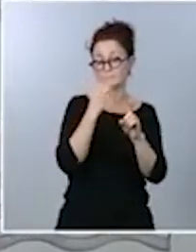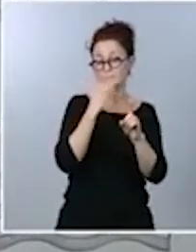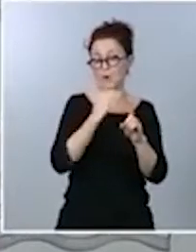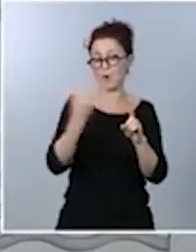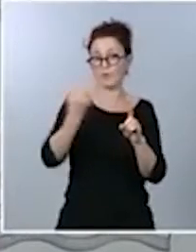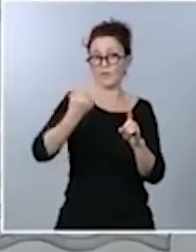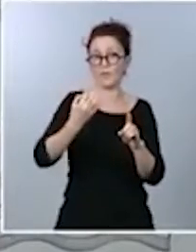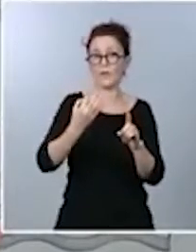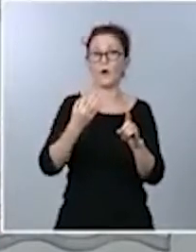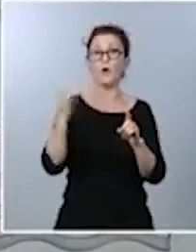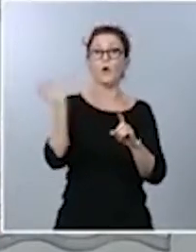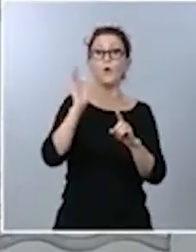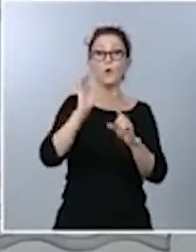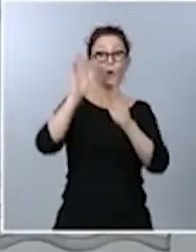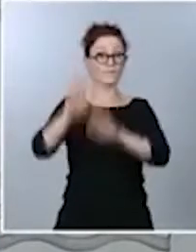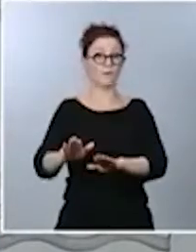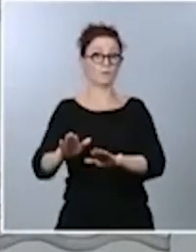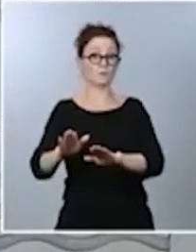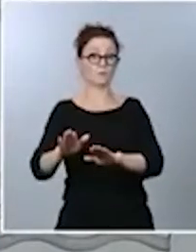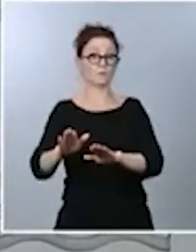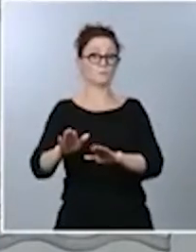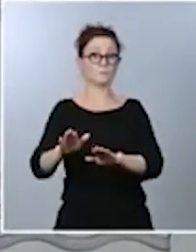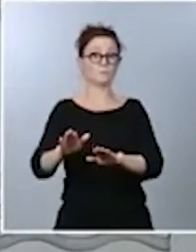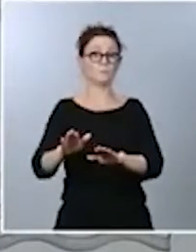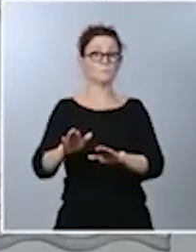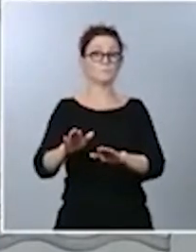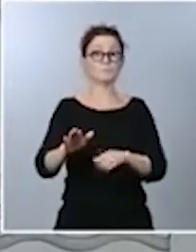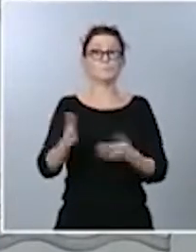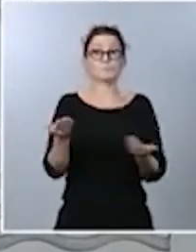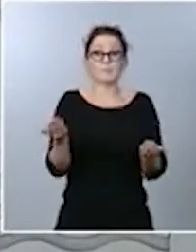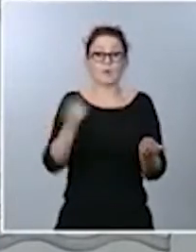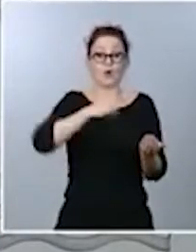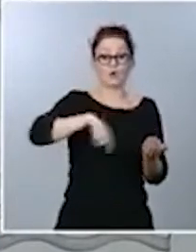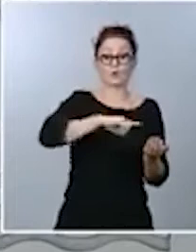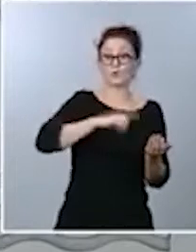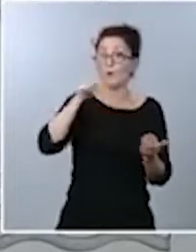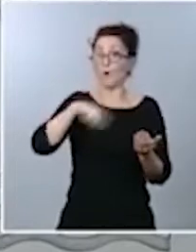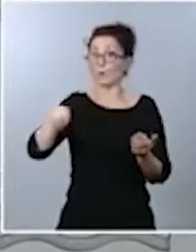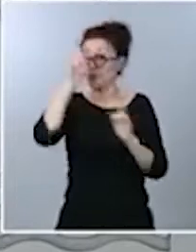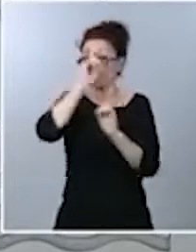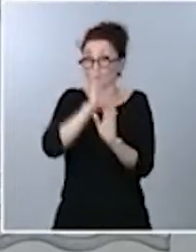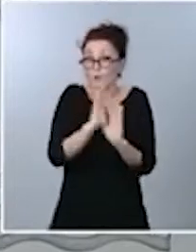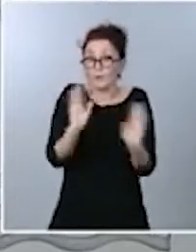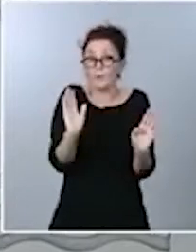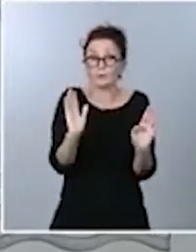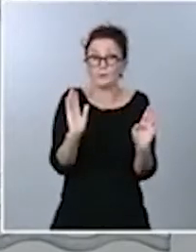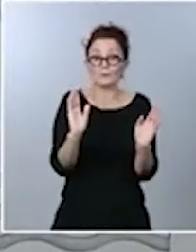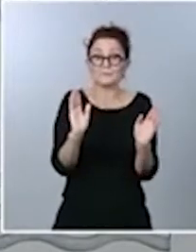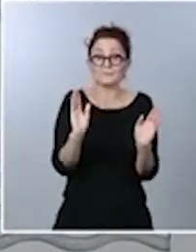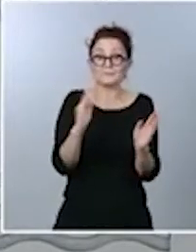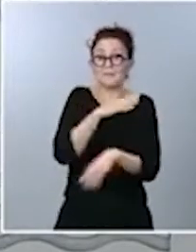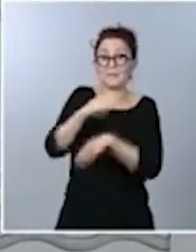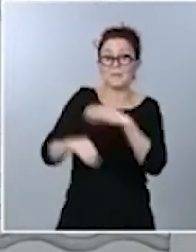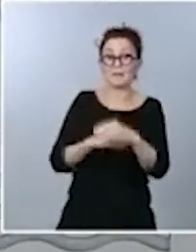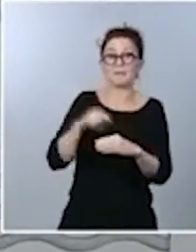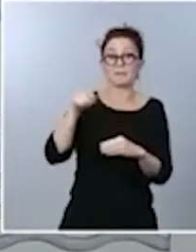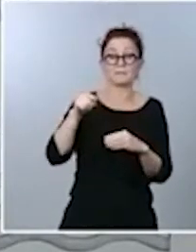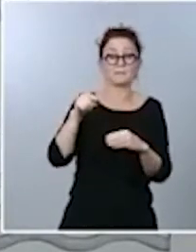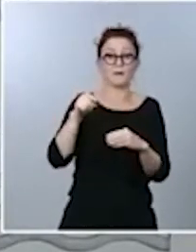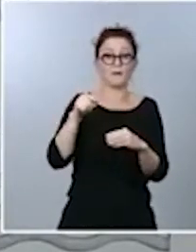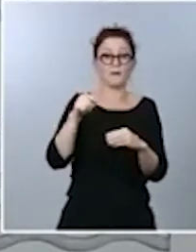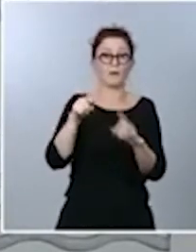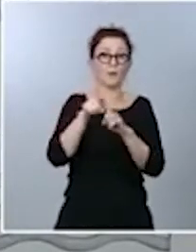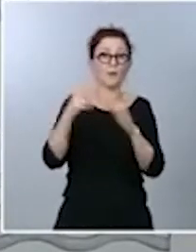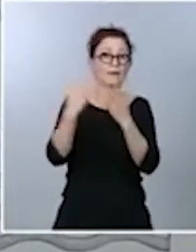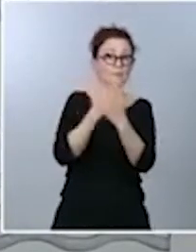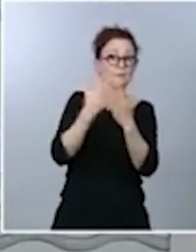ni ustedes tampoco ninguna referencia y creemos que esa falta de claridad viene provocada por esa constante búsqueda